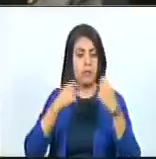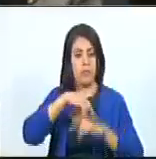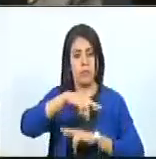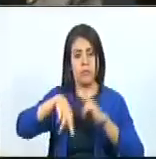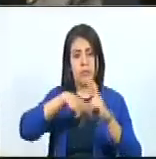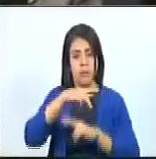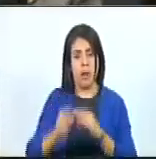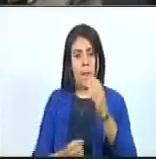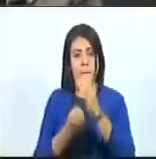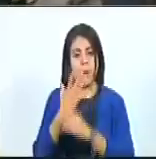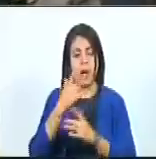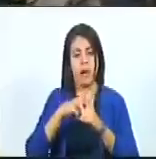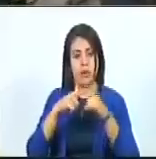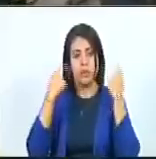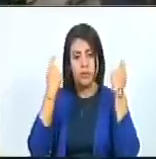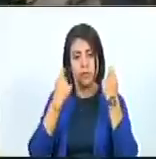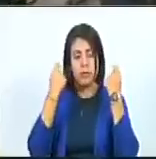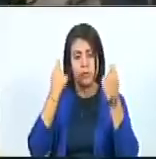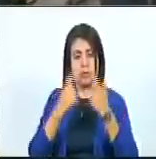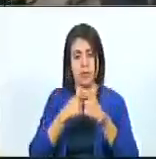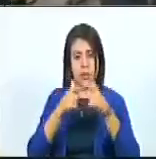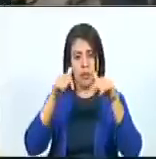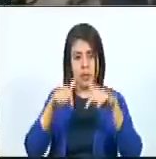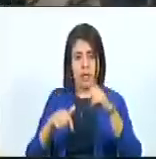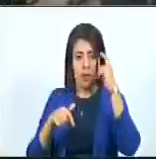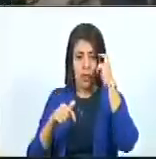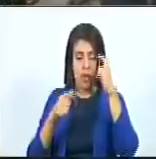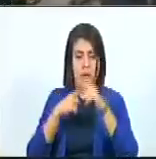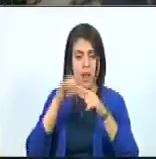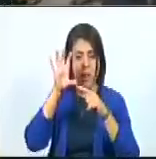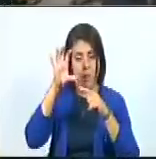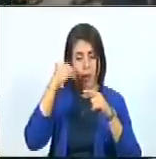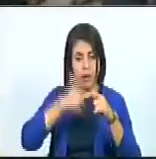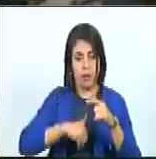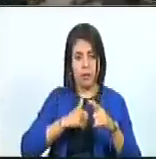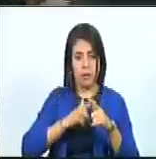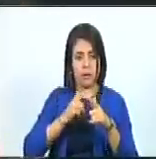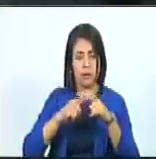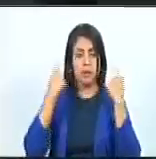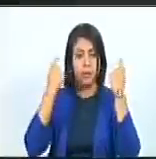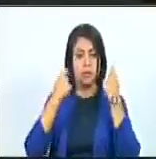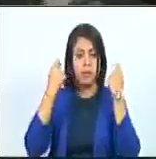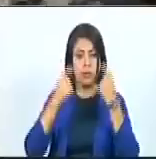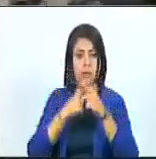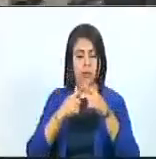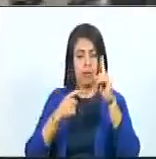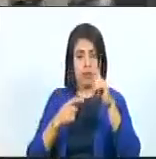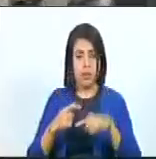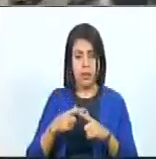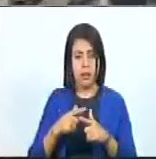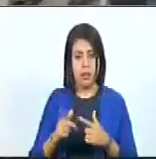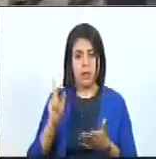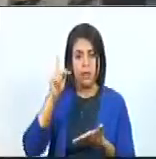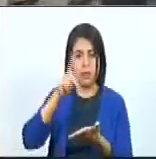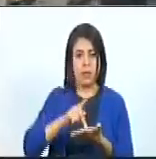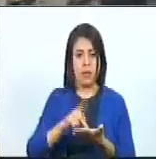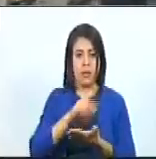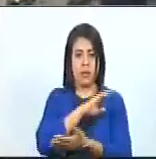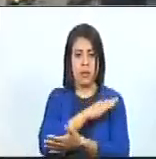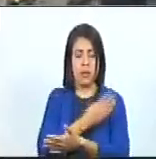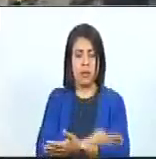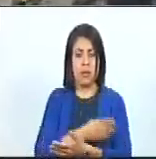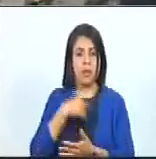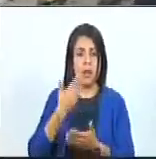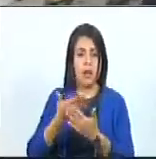Revolución de Mayo, celebramos ese Día de la Patria Argentina y celebramos también la llegada al poder